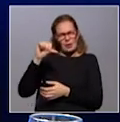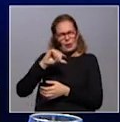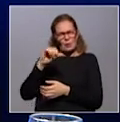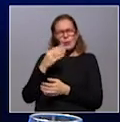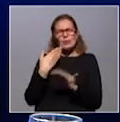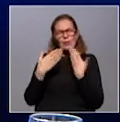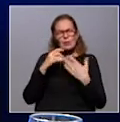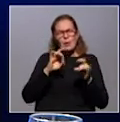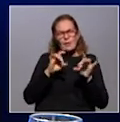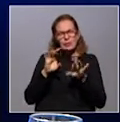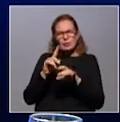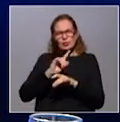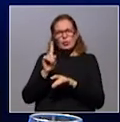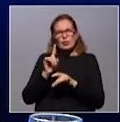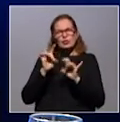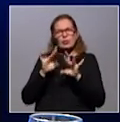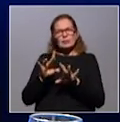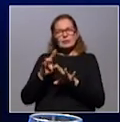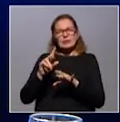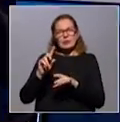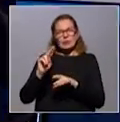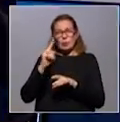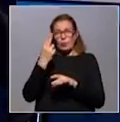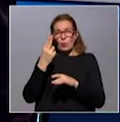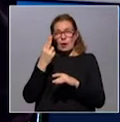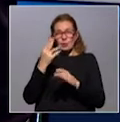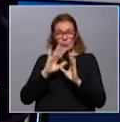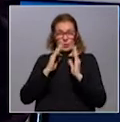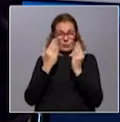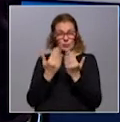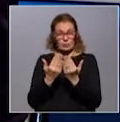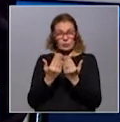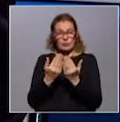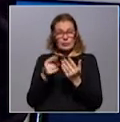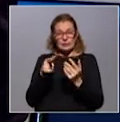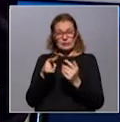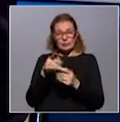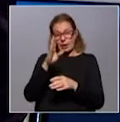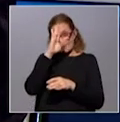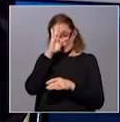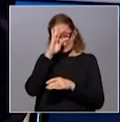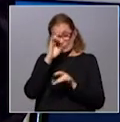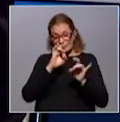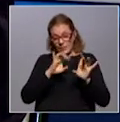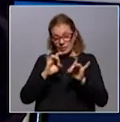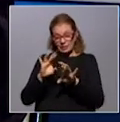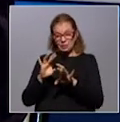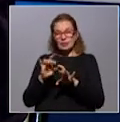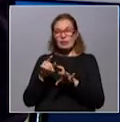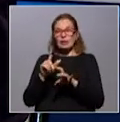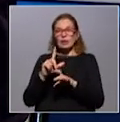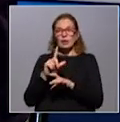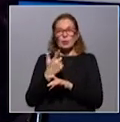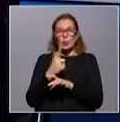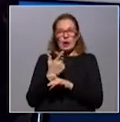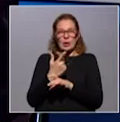pandemia, no solo en Uruguay, sino en el mundo? Sí, lo que tenemos que aprender de este tipo de pandemias es que no hay,